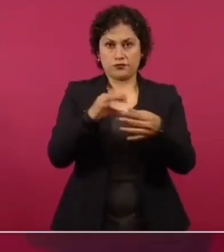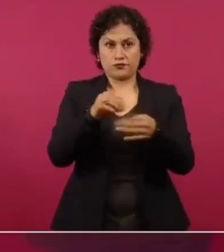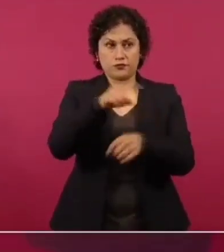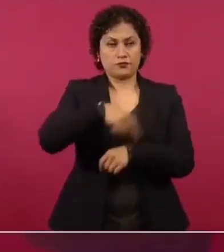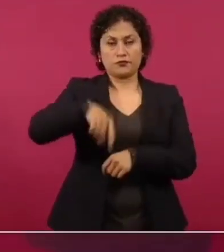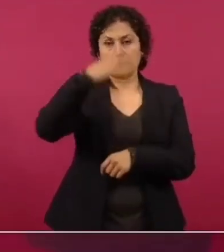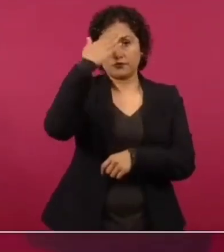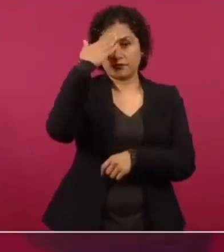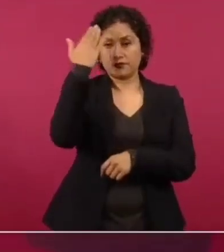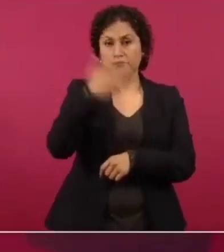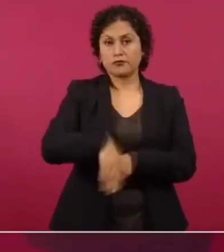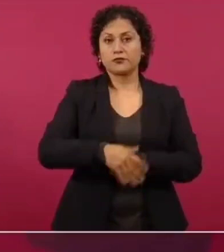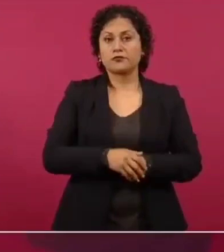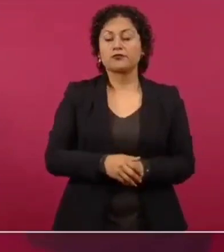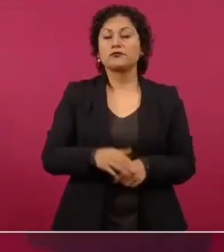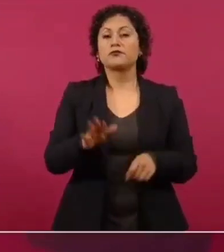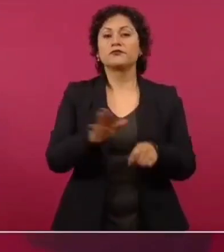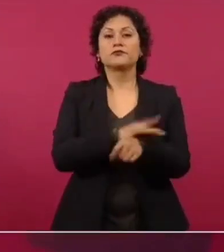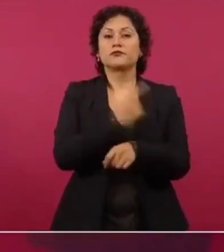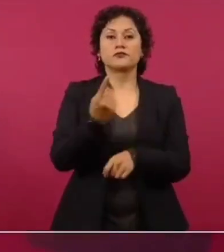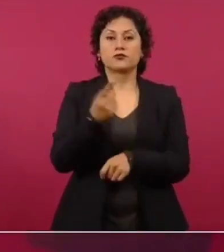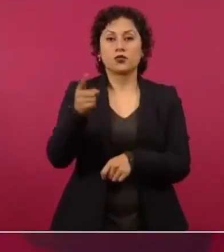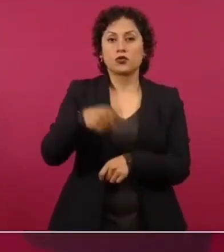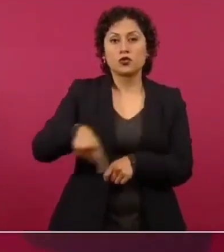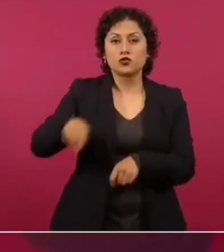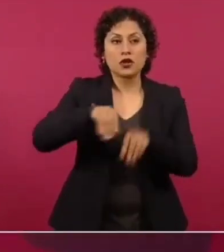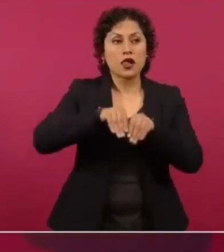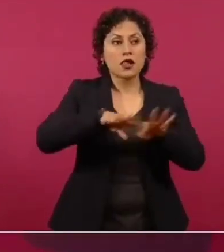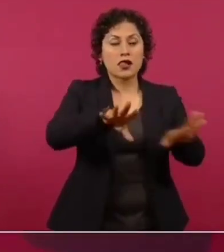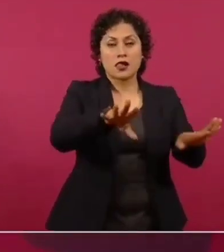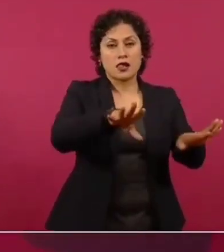porque eso no lo dicen ustedes,